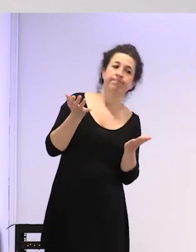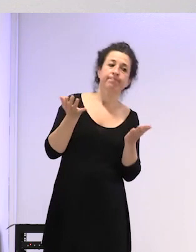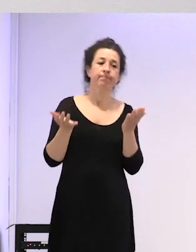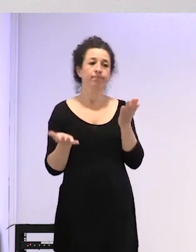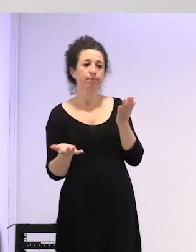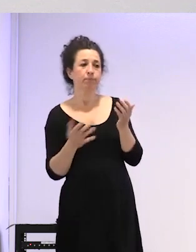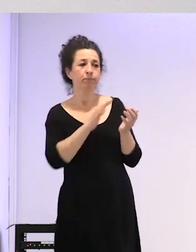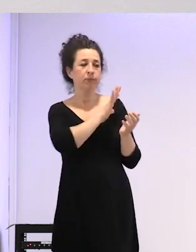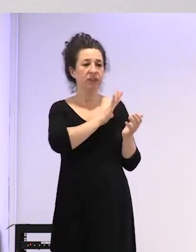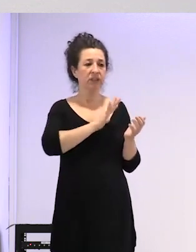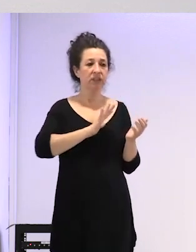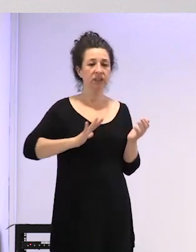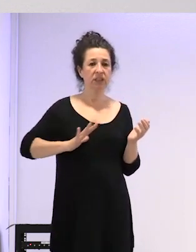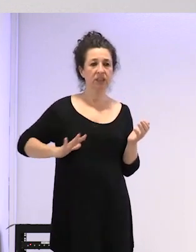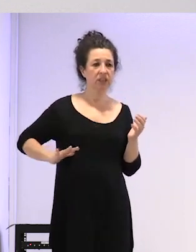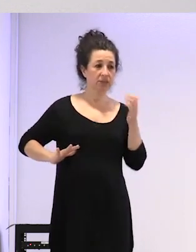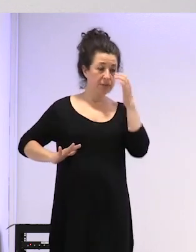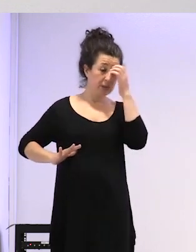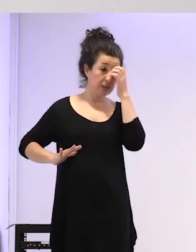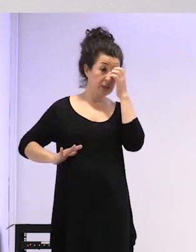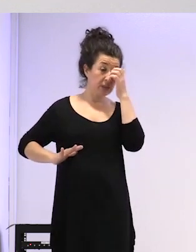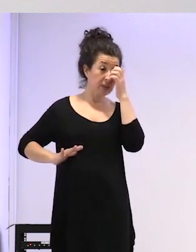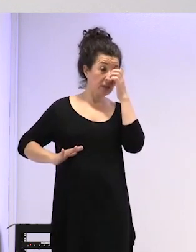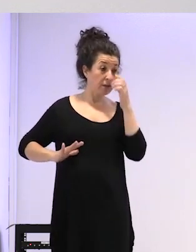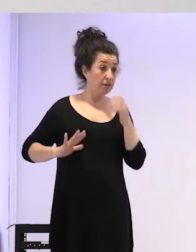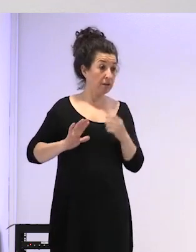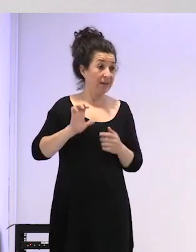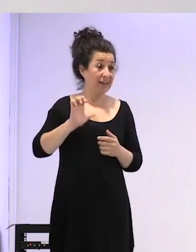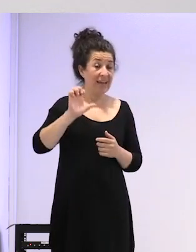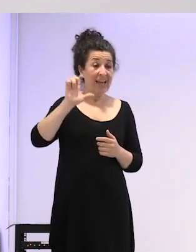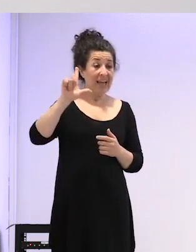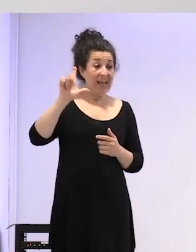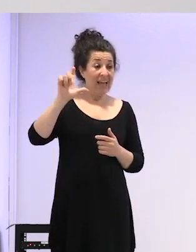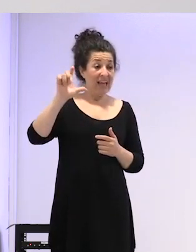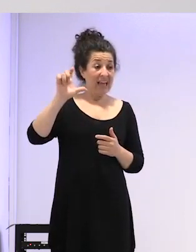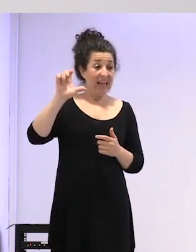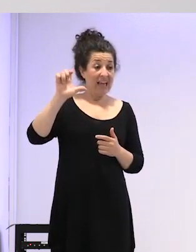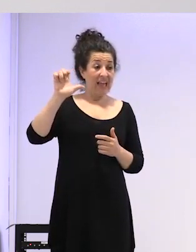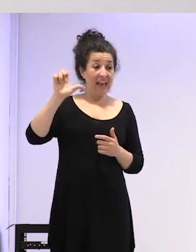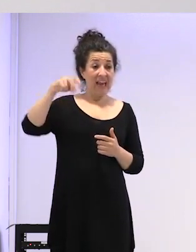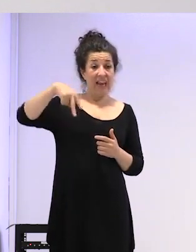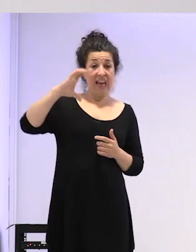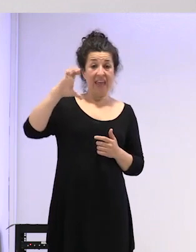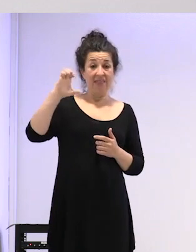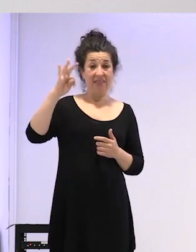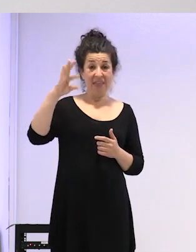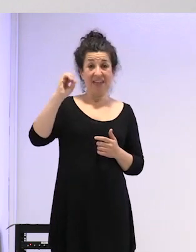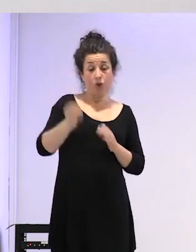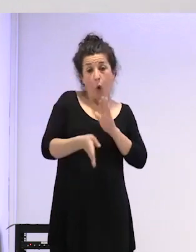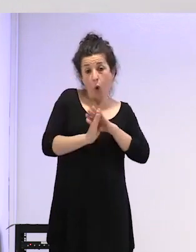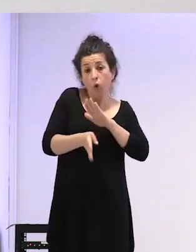pues ahora el enceto que sigue en abastecimiento en el principio el enceto se mantiene entonces